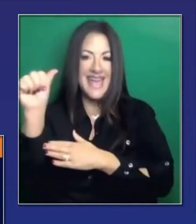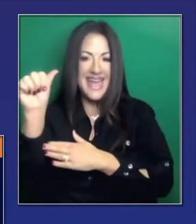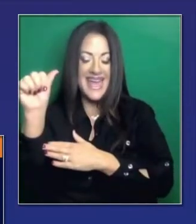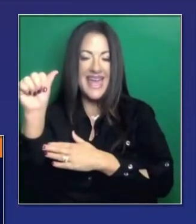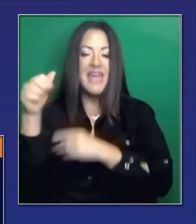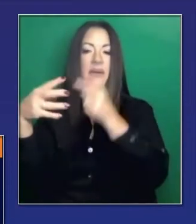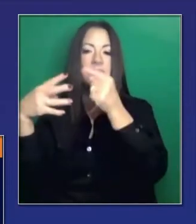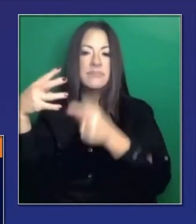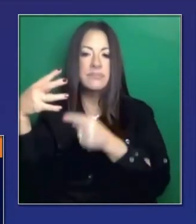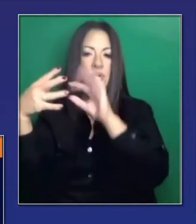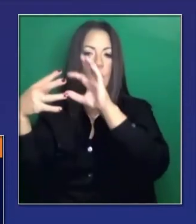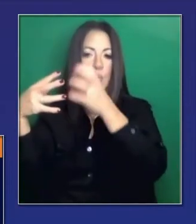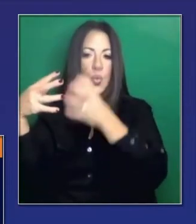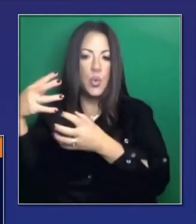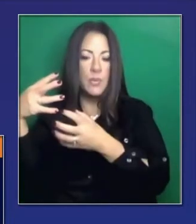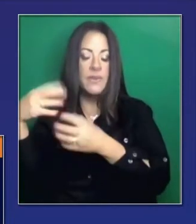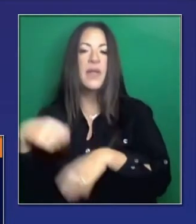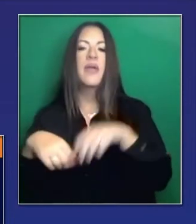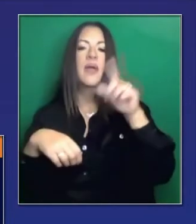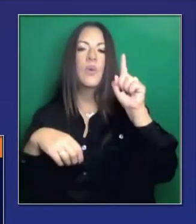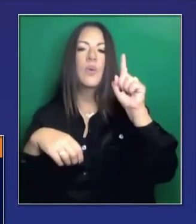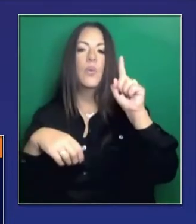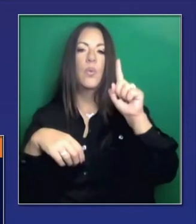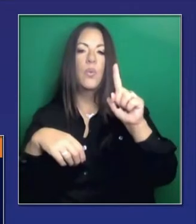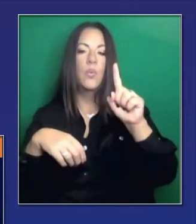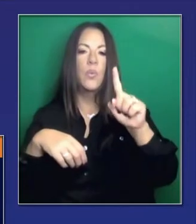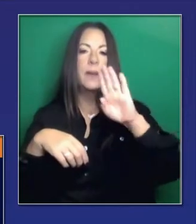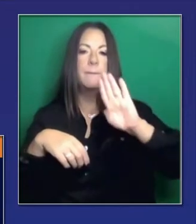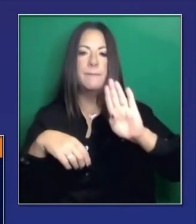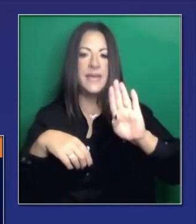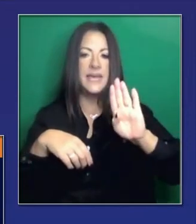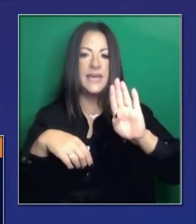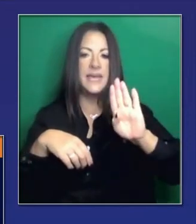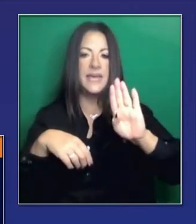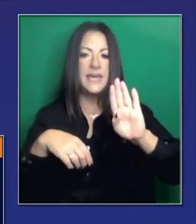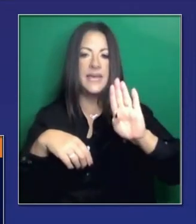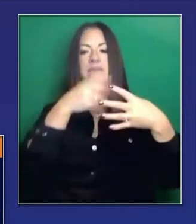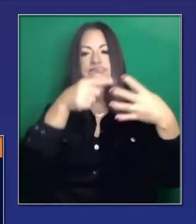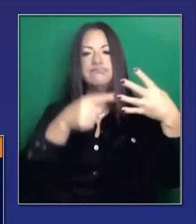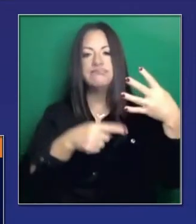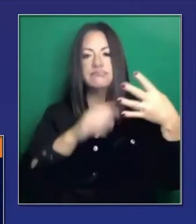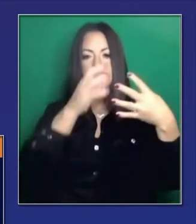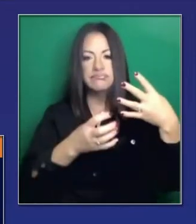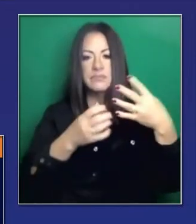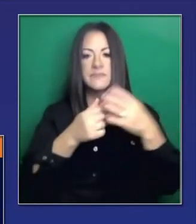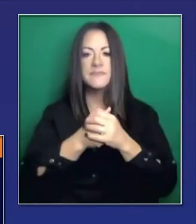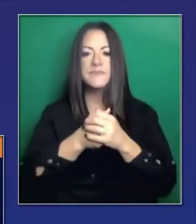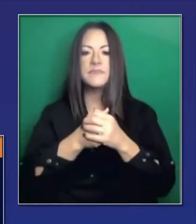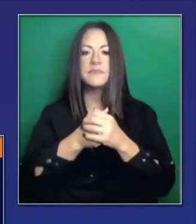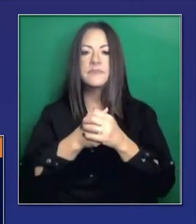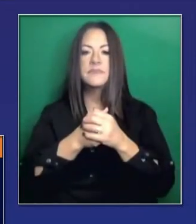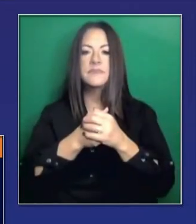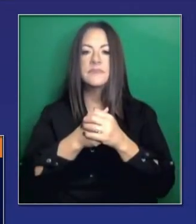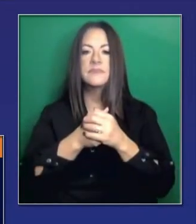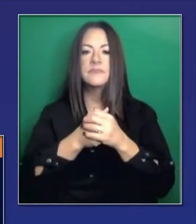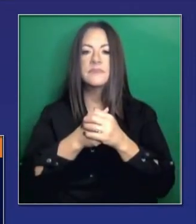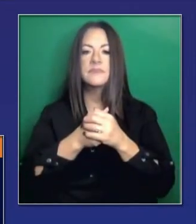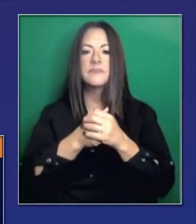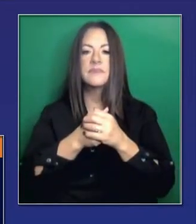la vacuna como primera prioridad. Servicios de emergencia, de alimentos y agrícolas.